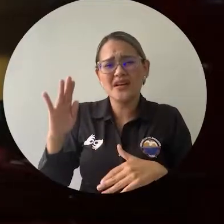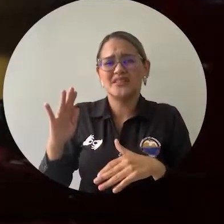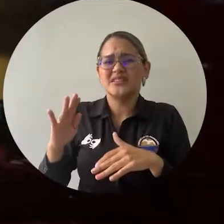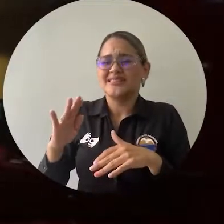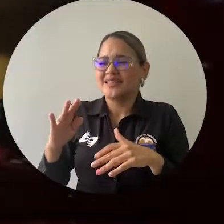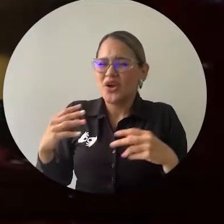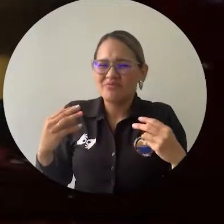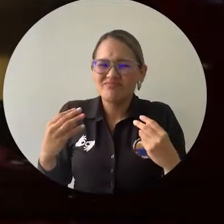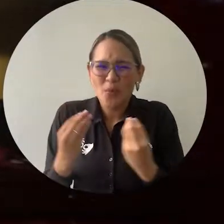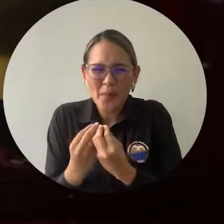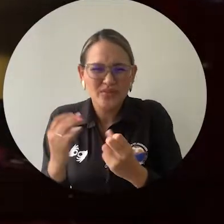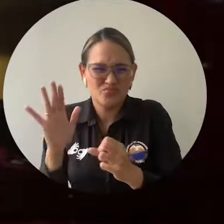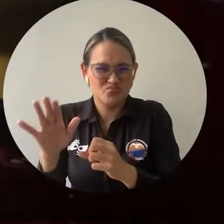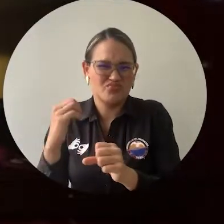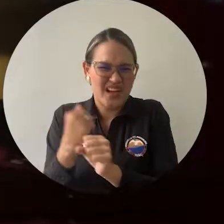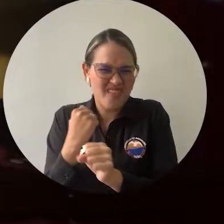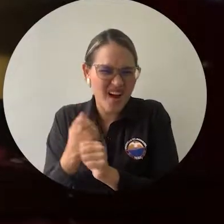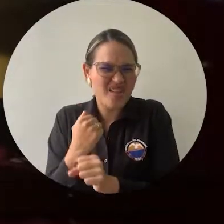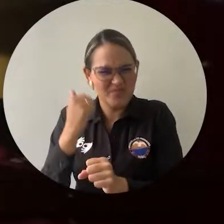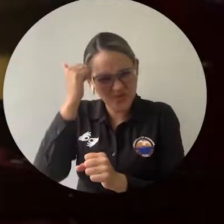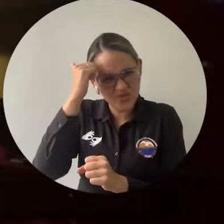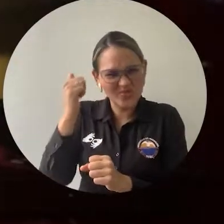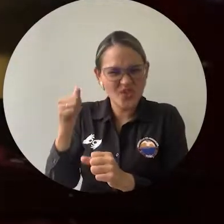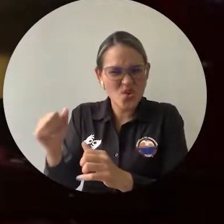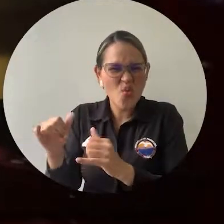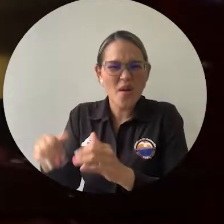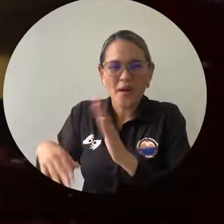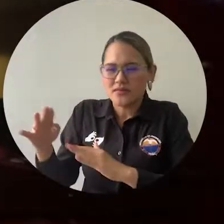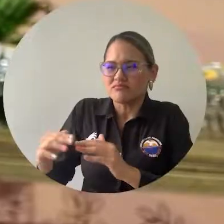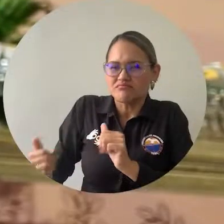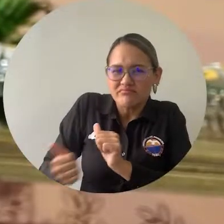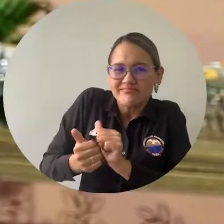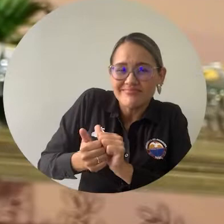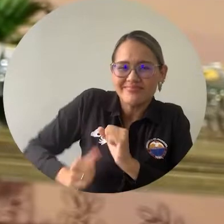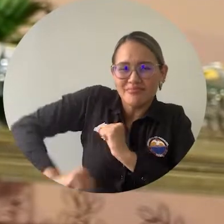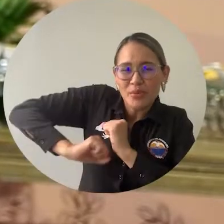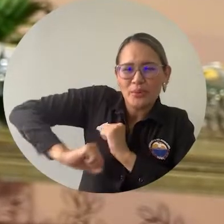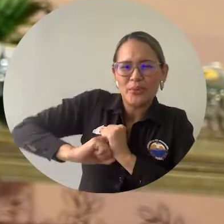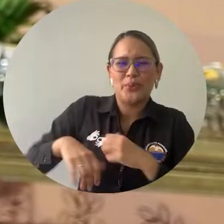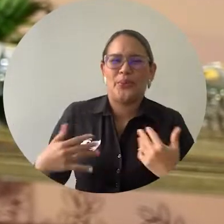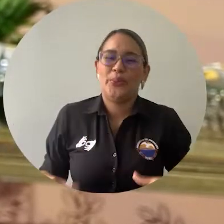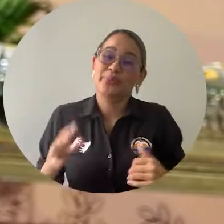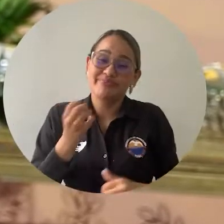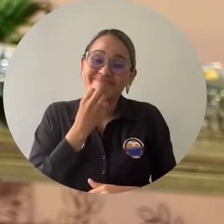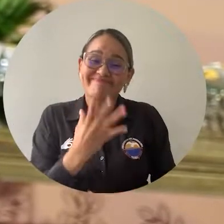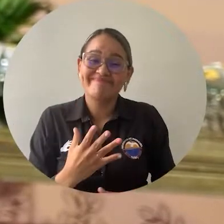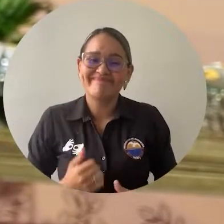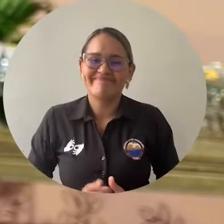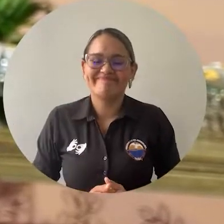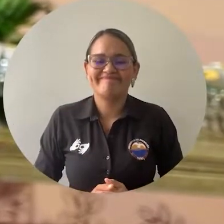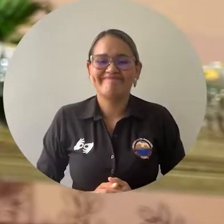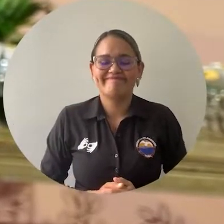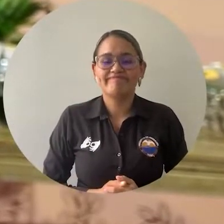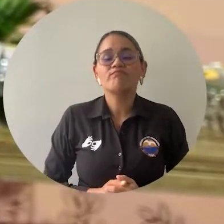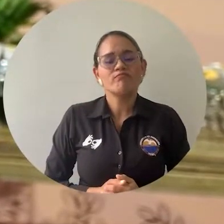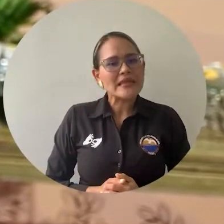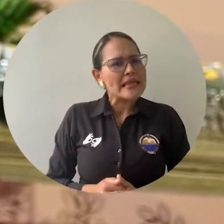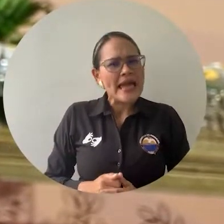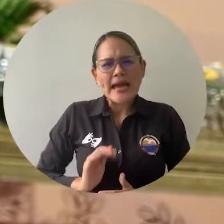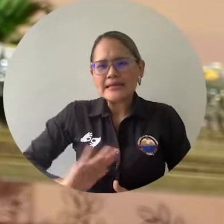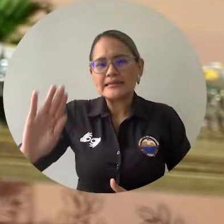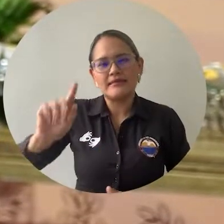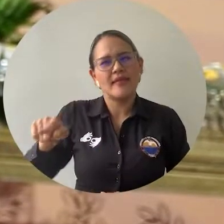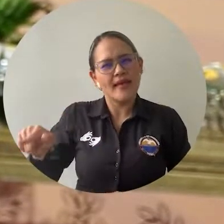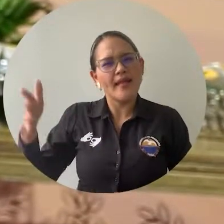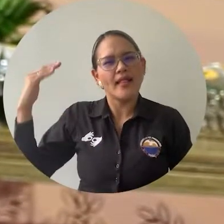de todos sus colegas y de esta prestigiosa institución. Fue un docente que siempre sembró